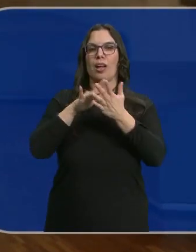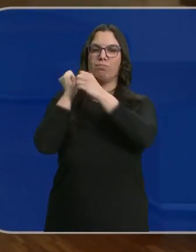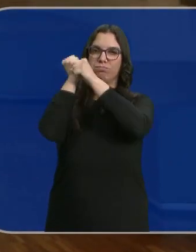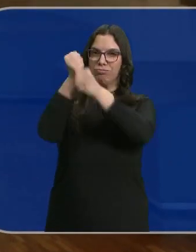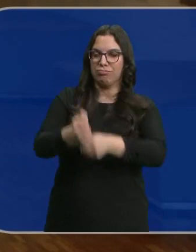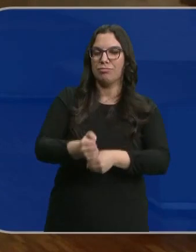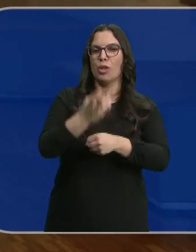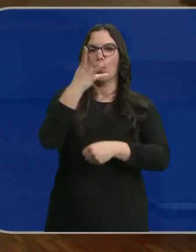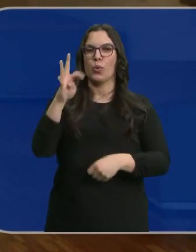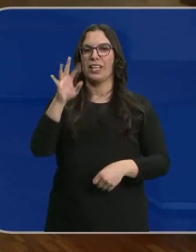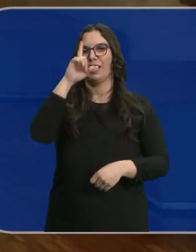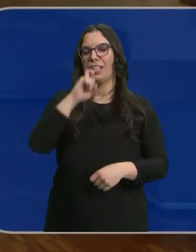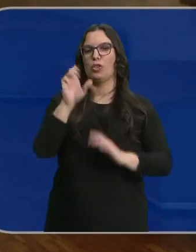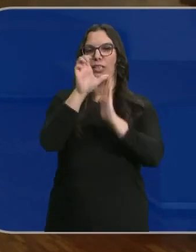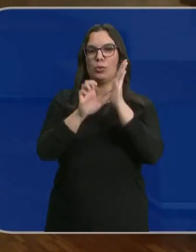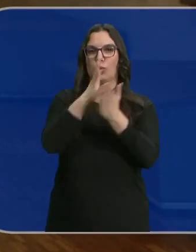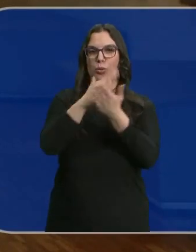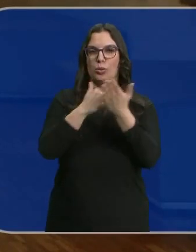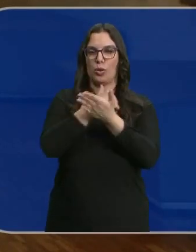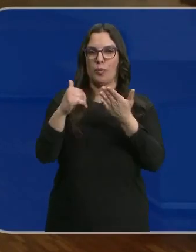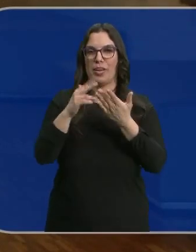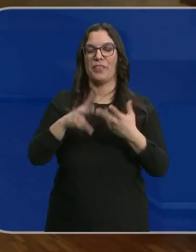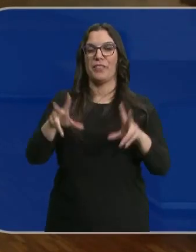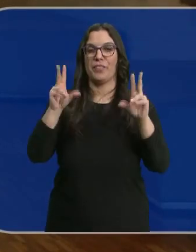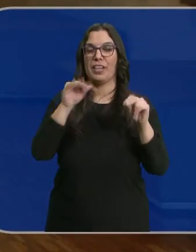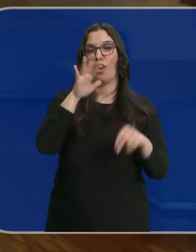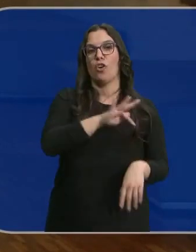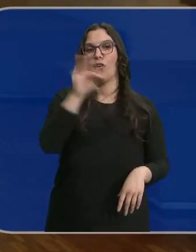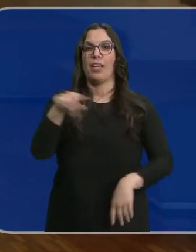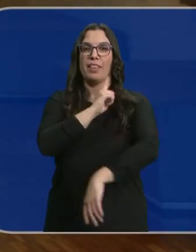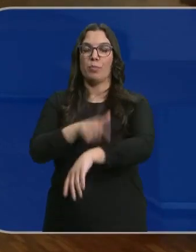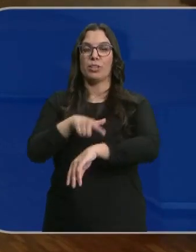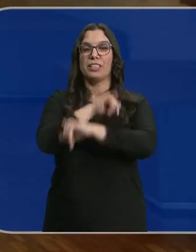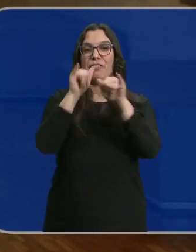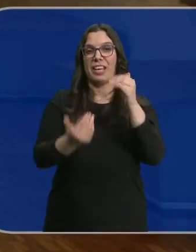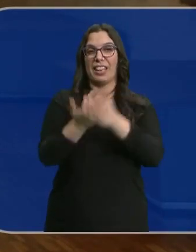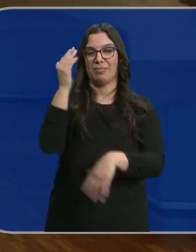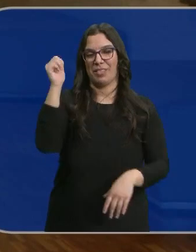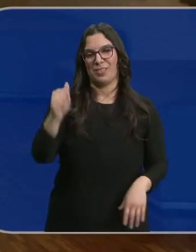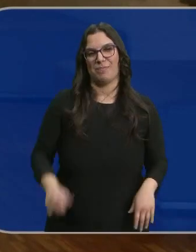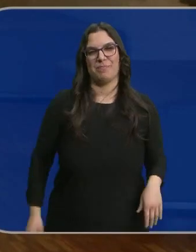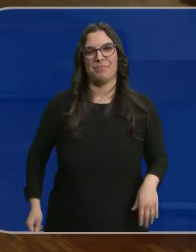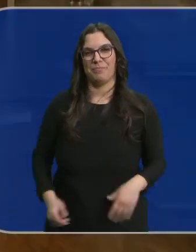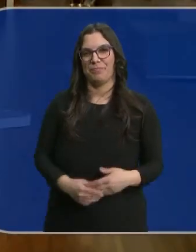conmemoración del 40 aniversario del Estatuto de Autonomía. Les dejamos ahora con los deportes. Pasen un feliz día. Adiós.